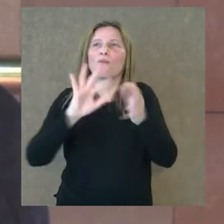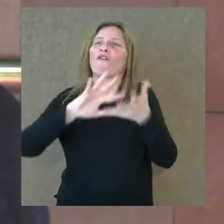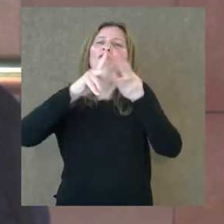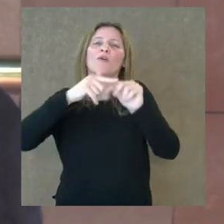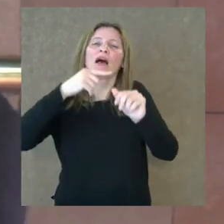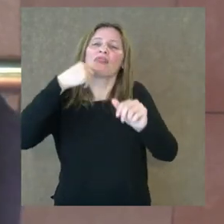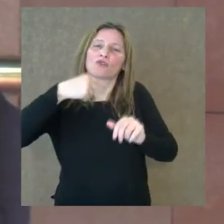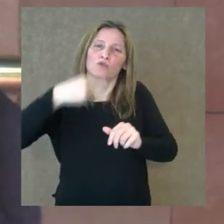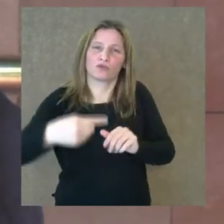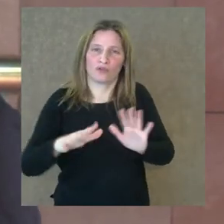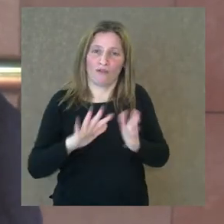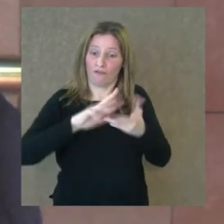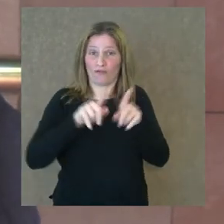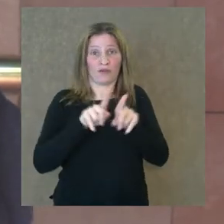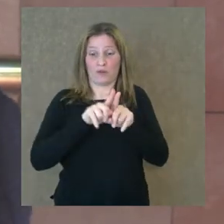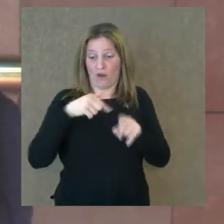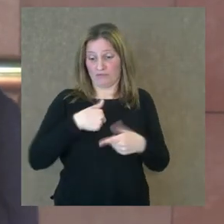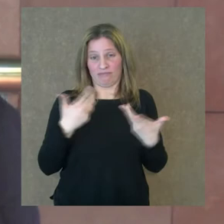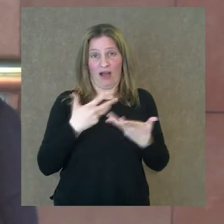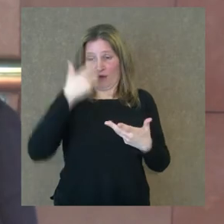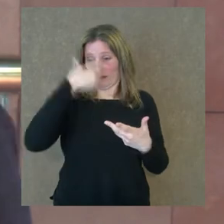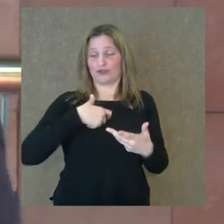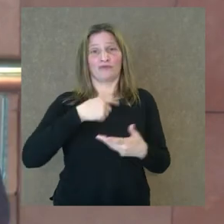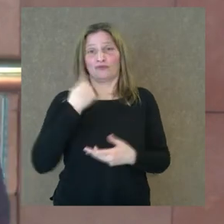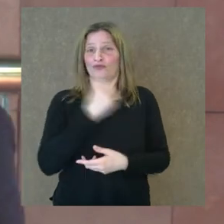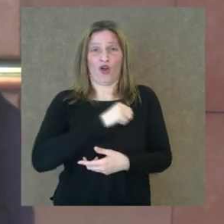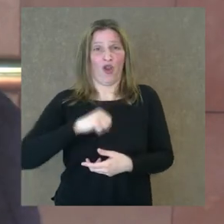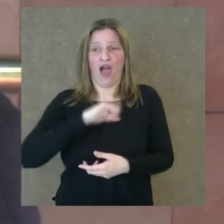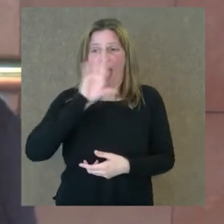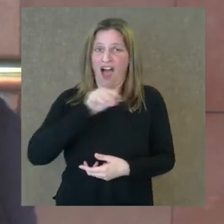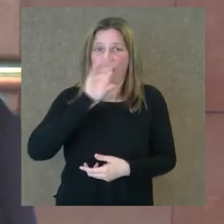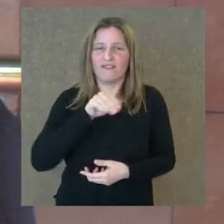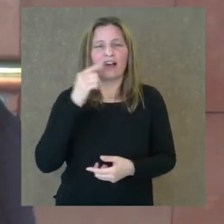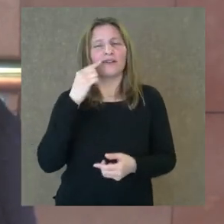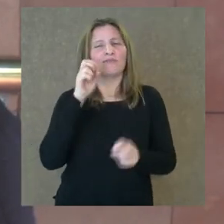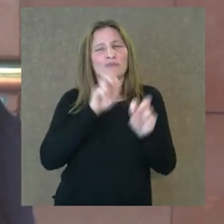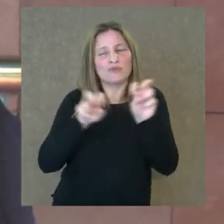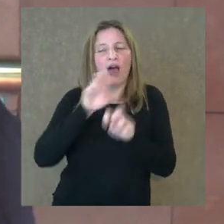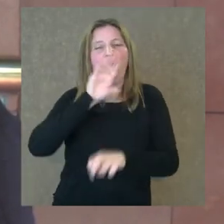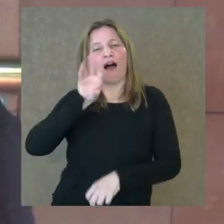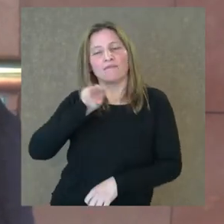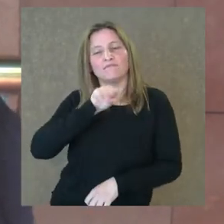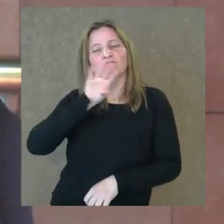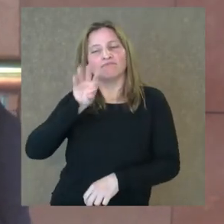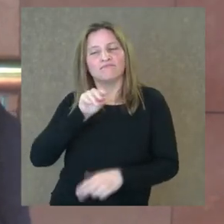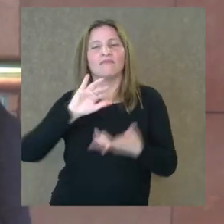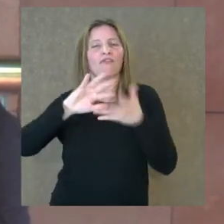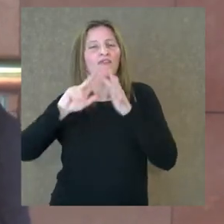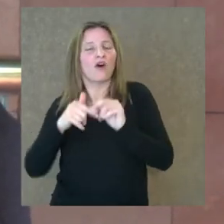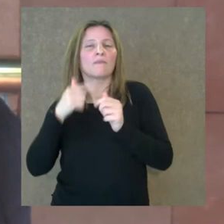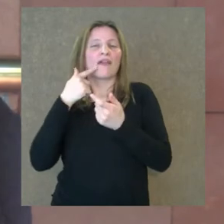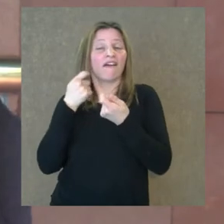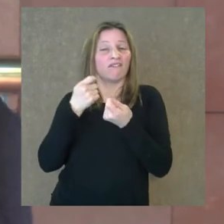discurso, como nosotros estamos hablando ahora o como estoy hablando solo yo ahora. Pero estoy buscando un mecanismo de